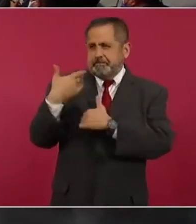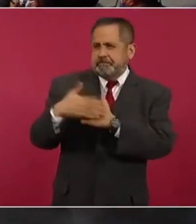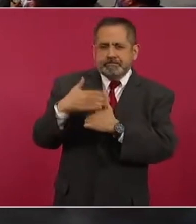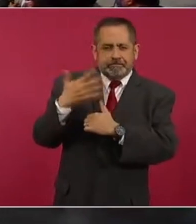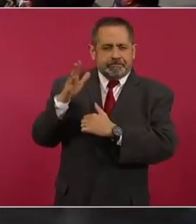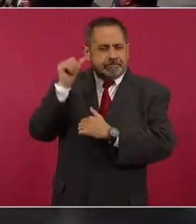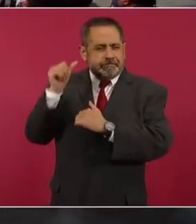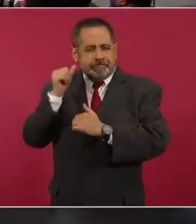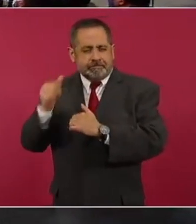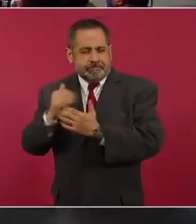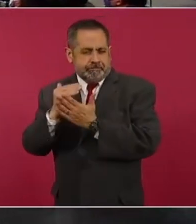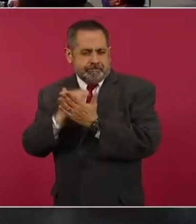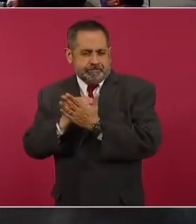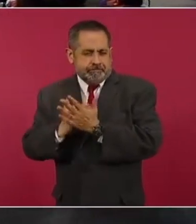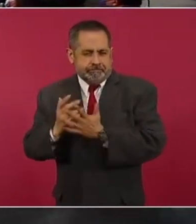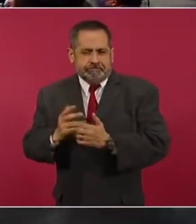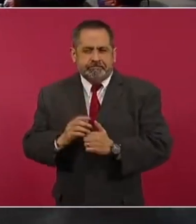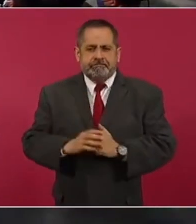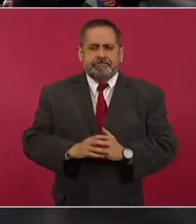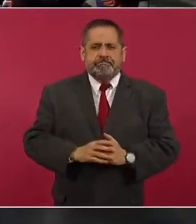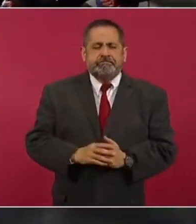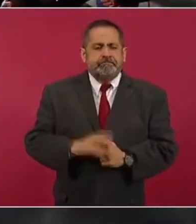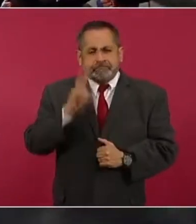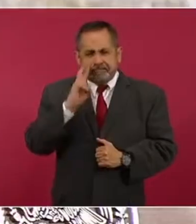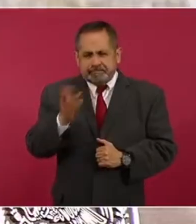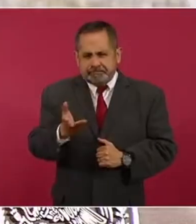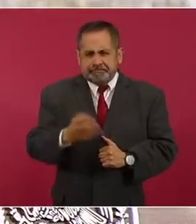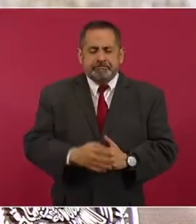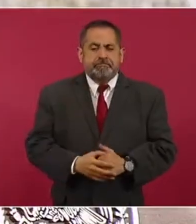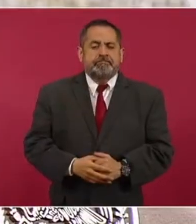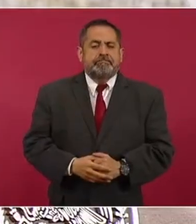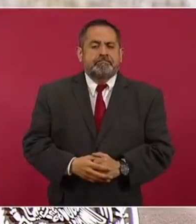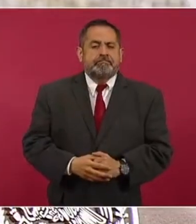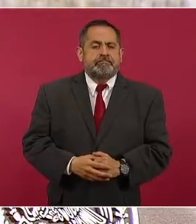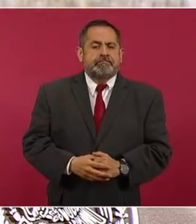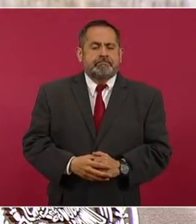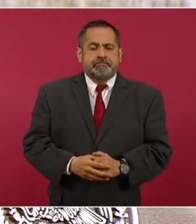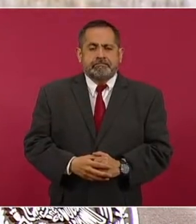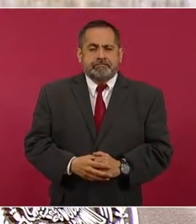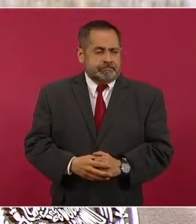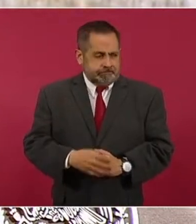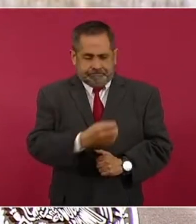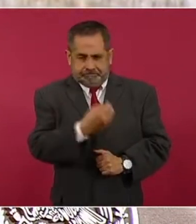te envía la foto.